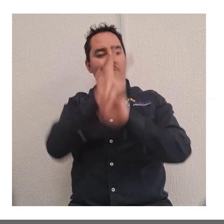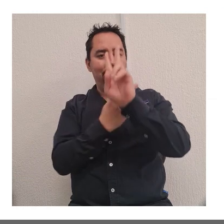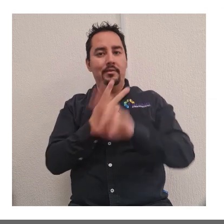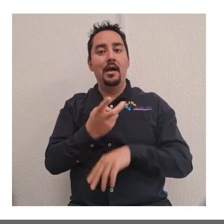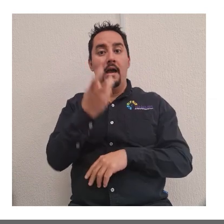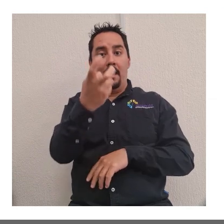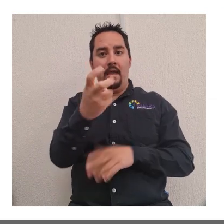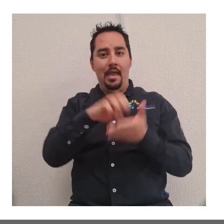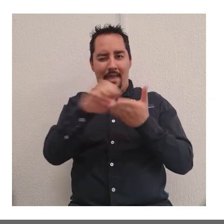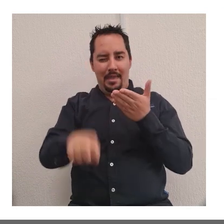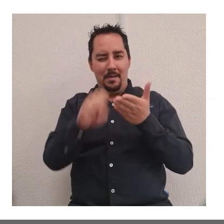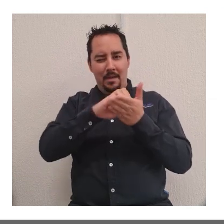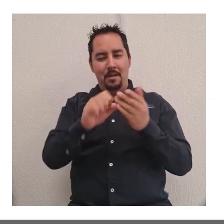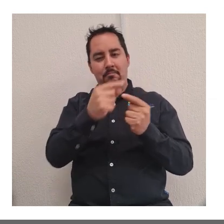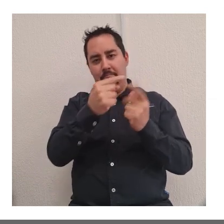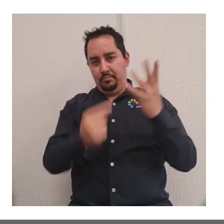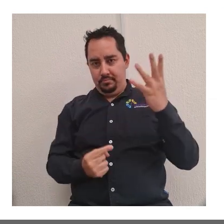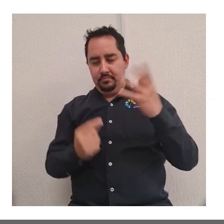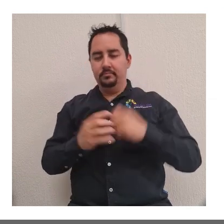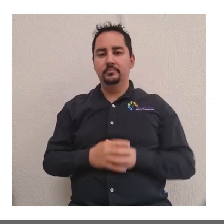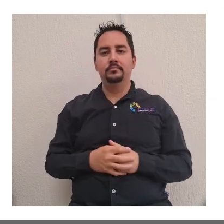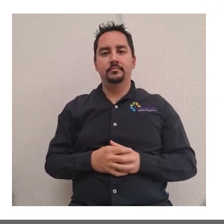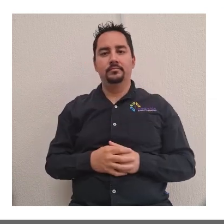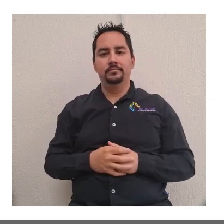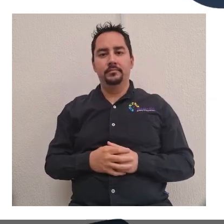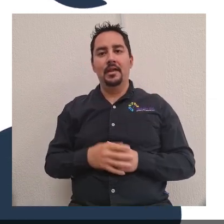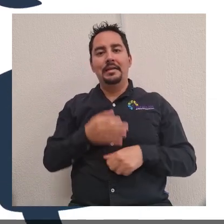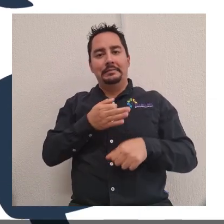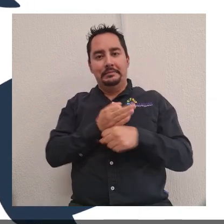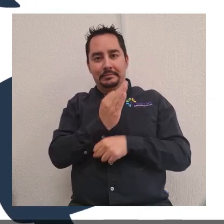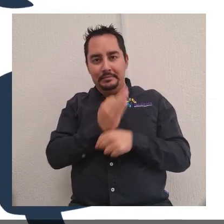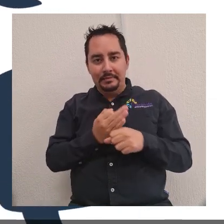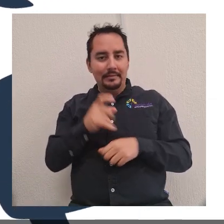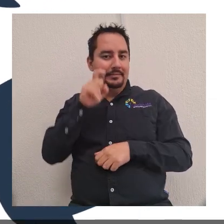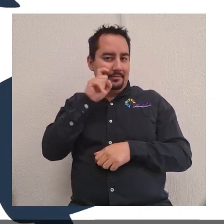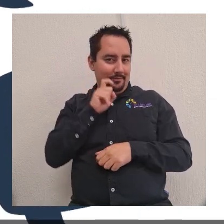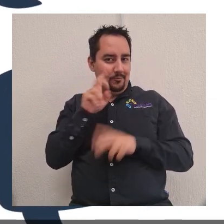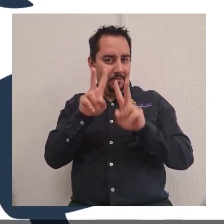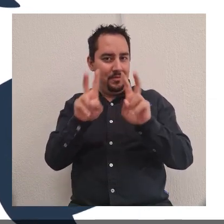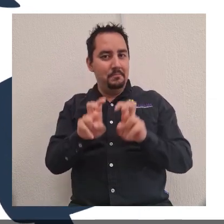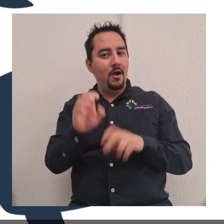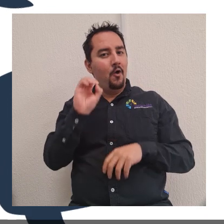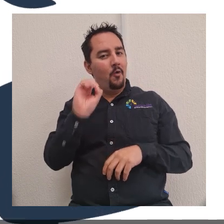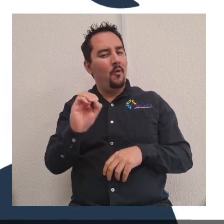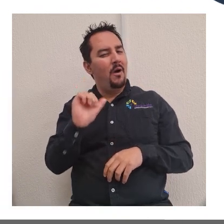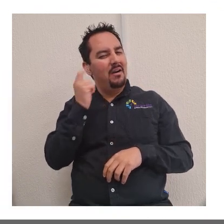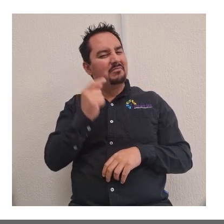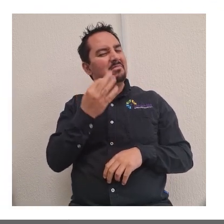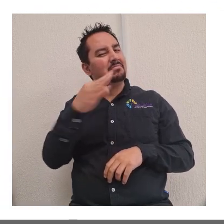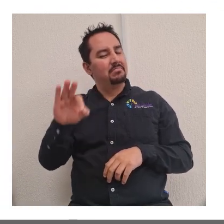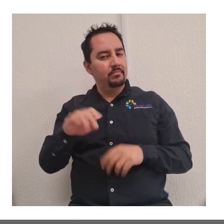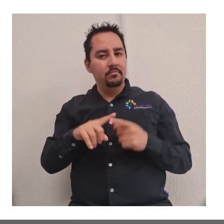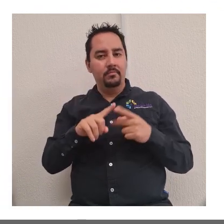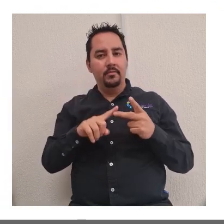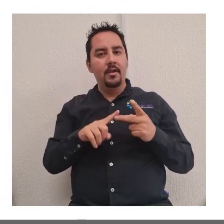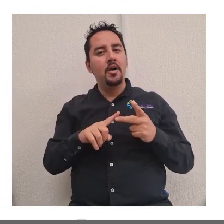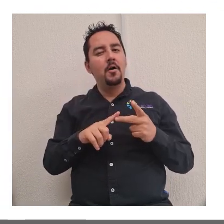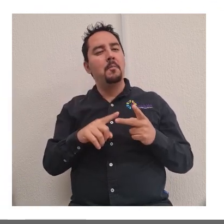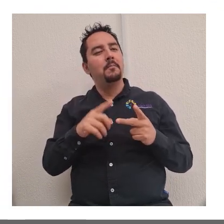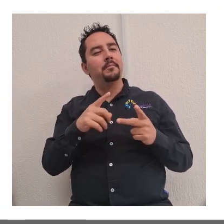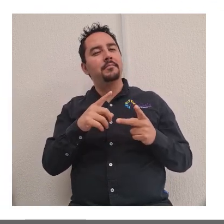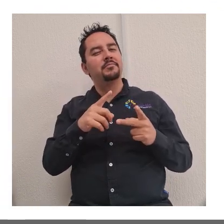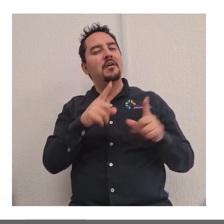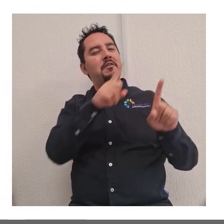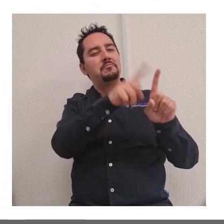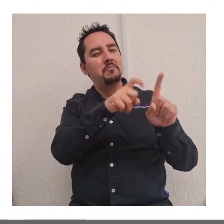Estos son algunos ejemplos de violencia de género. Chistes sexuales u obscenos. Comentarios o